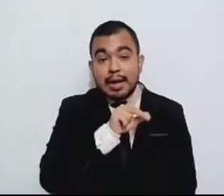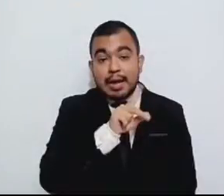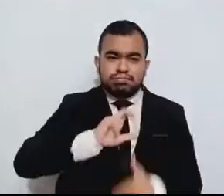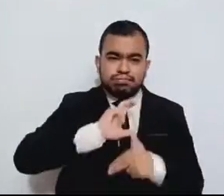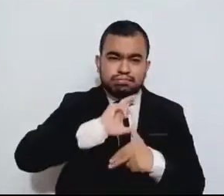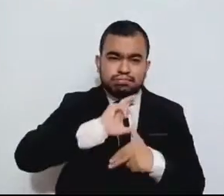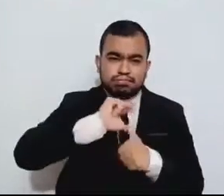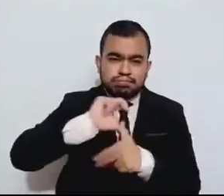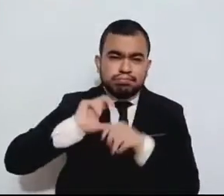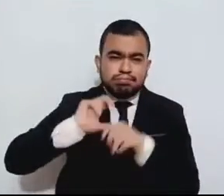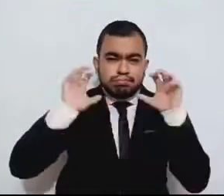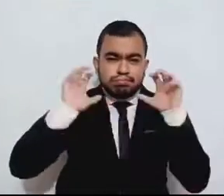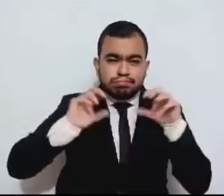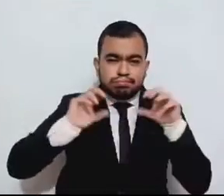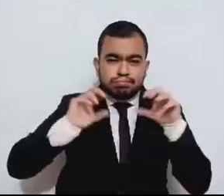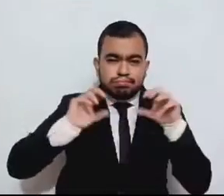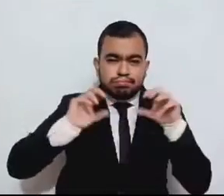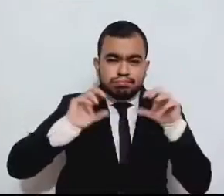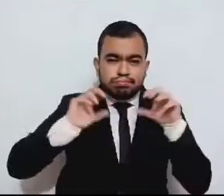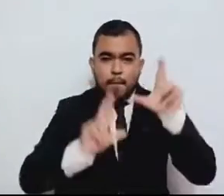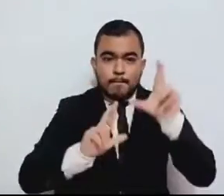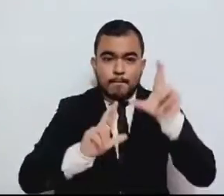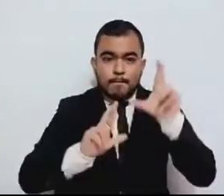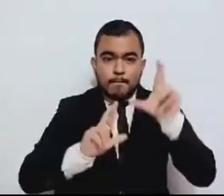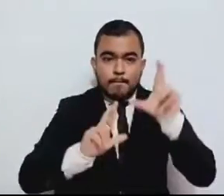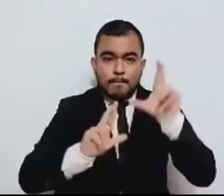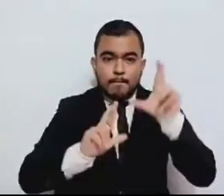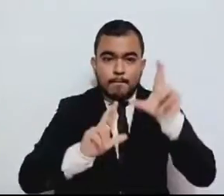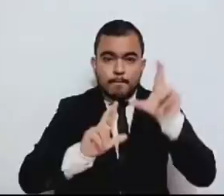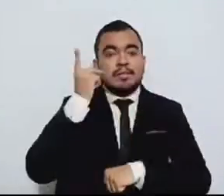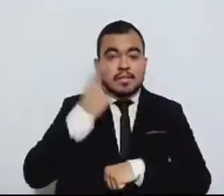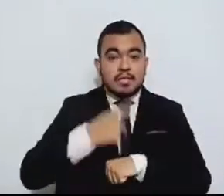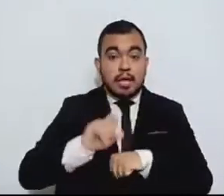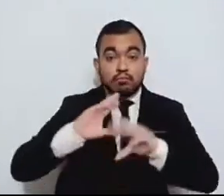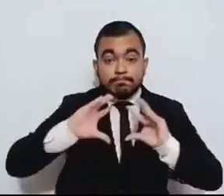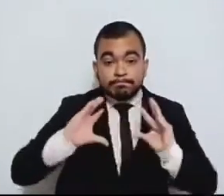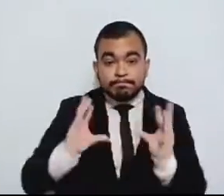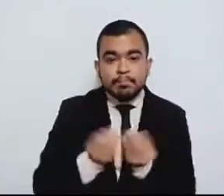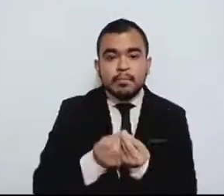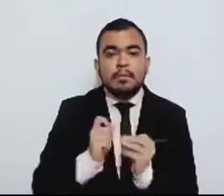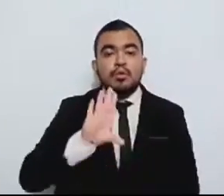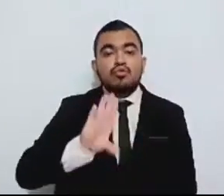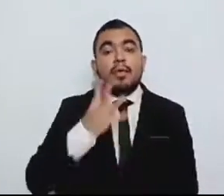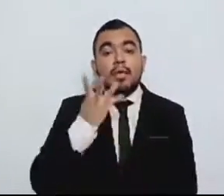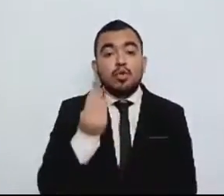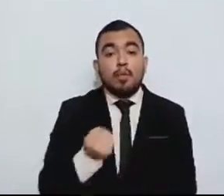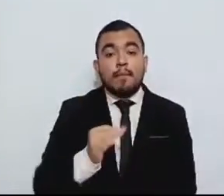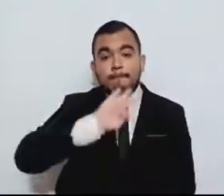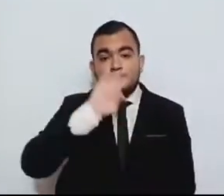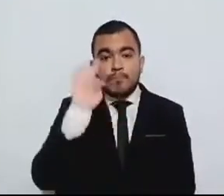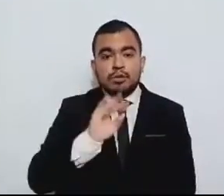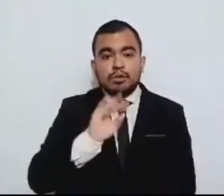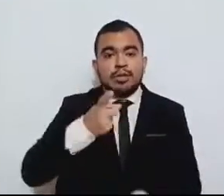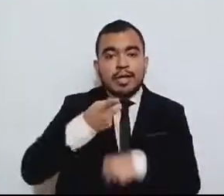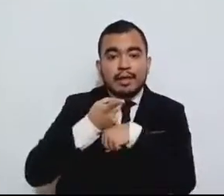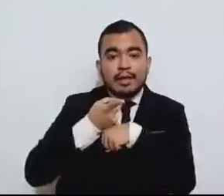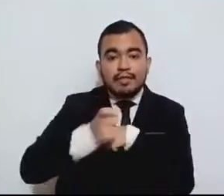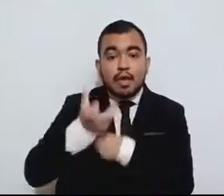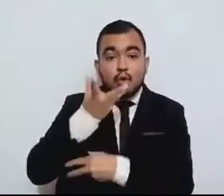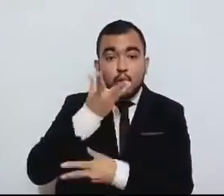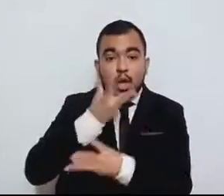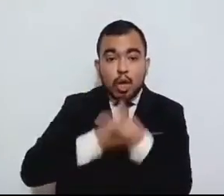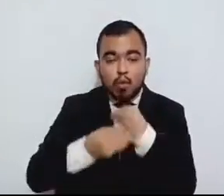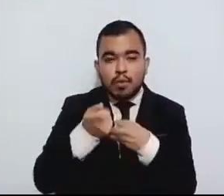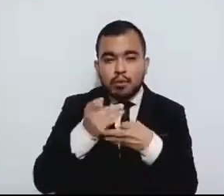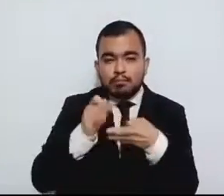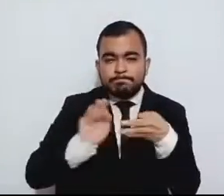fueron los más dañinos al concentrar casi el 99 por ciento de los daños económicos y cerca del 98 por